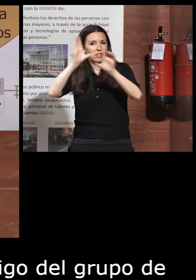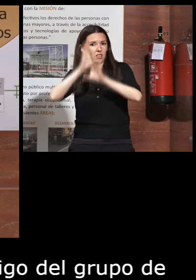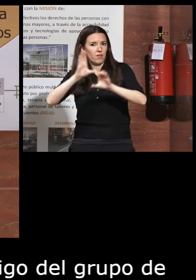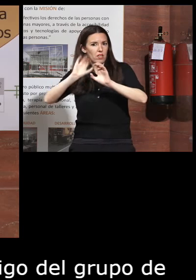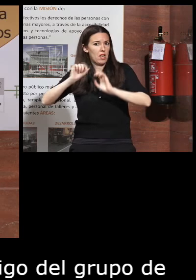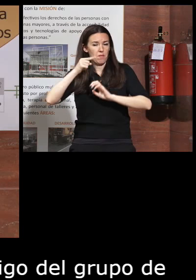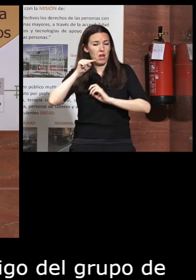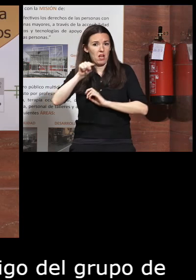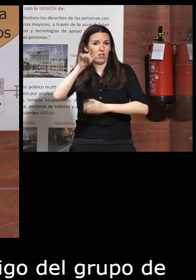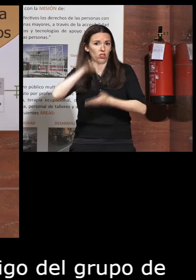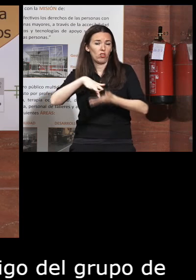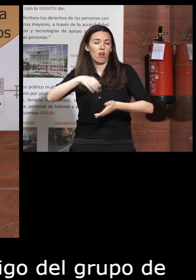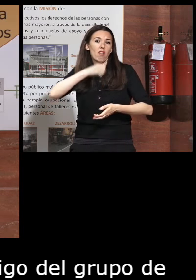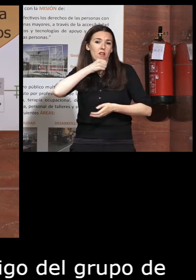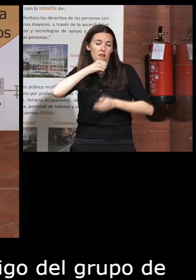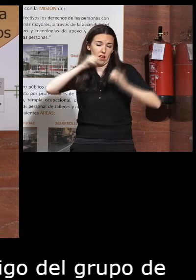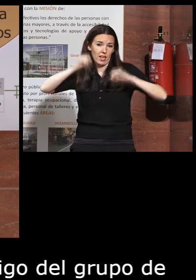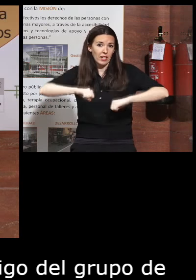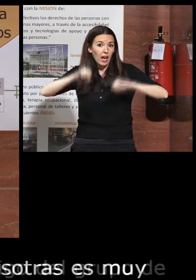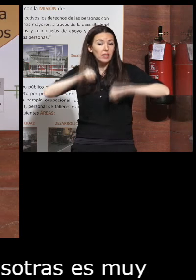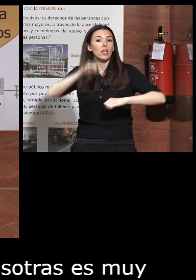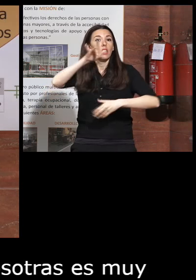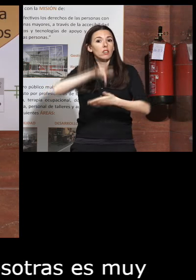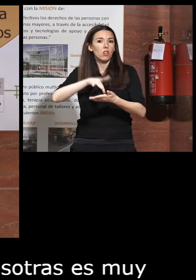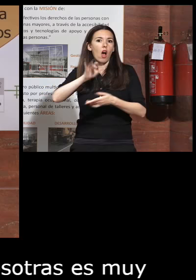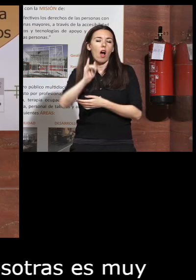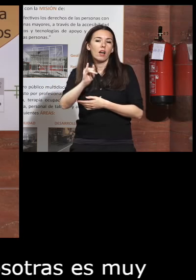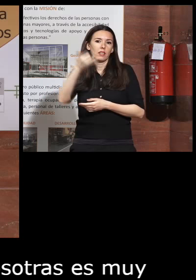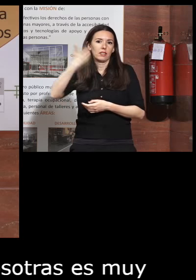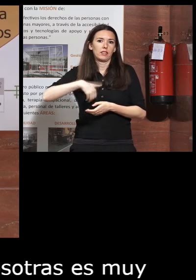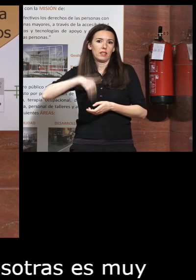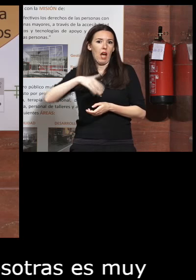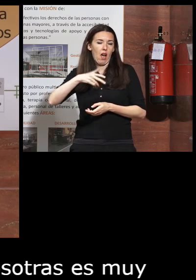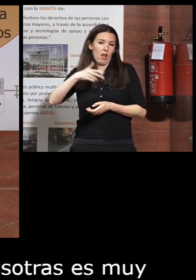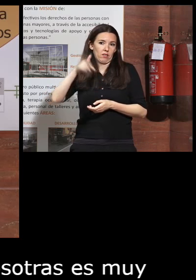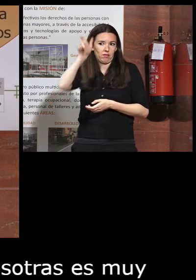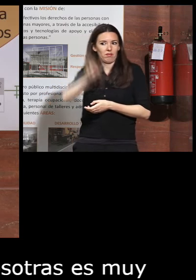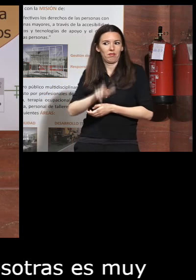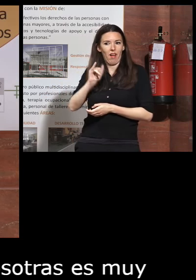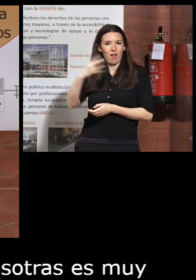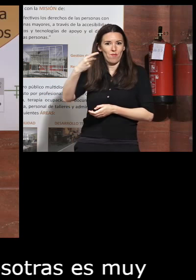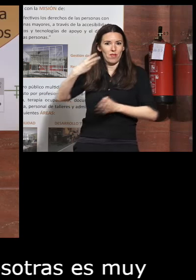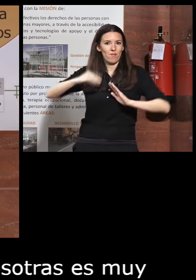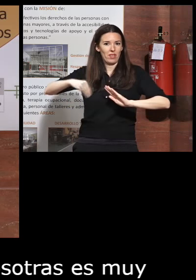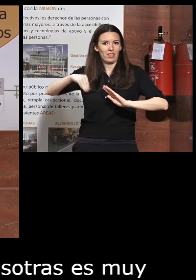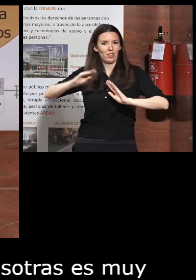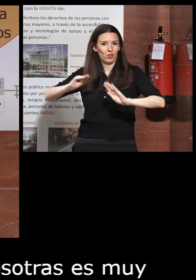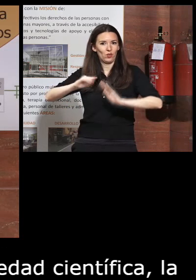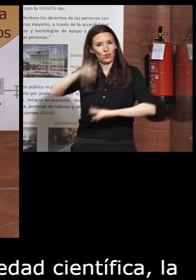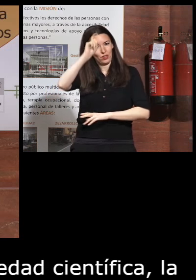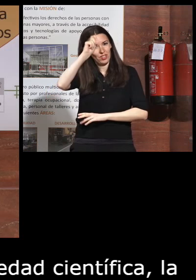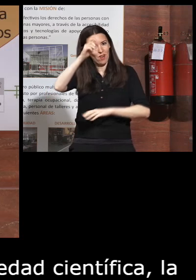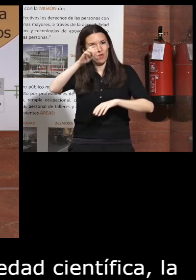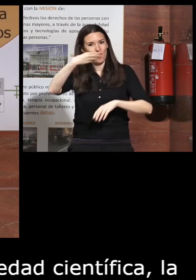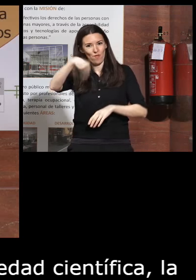antonomasia de geriatría y gerontología pues bueno pues tenemos hoy a la vicepresidenta y enviamos salud al presidente